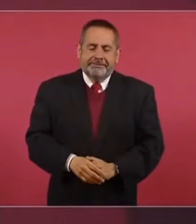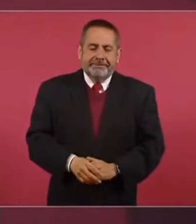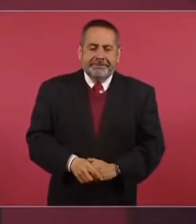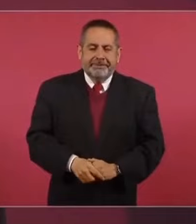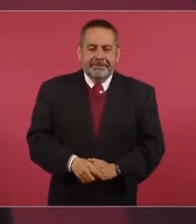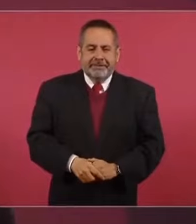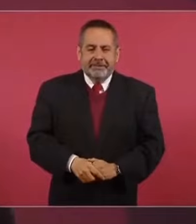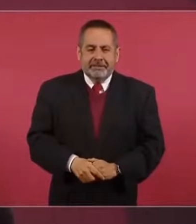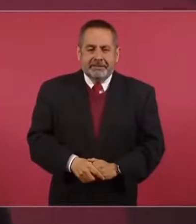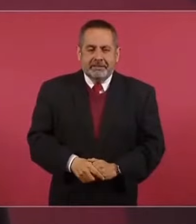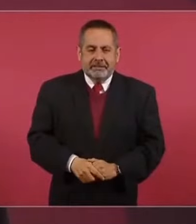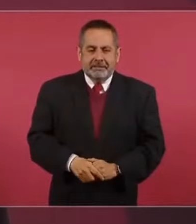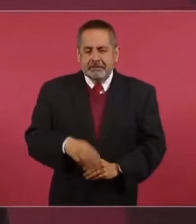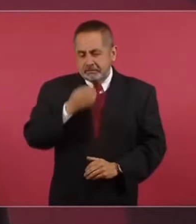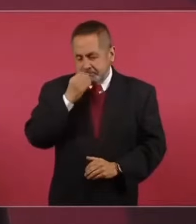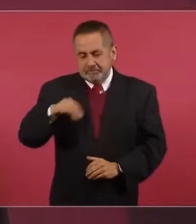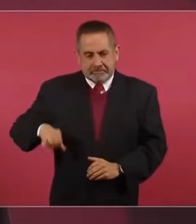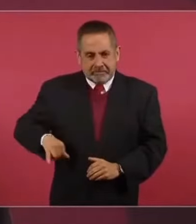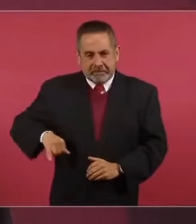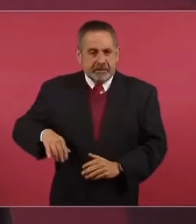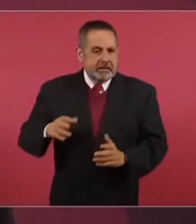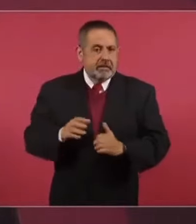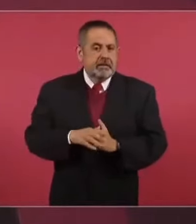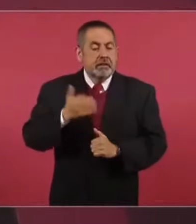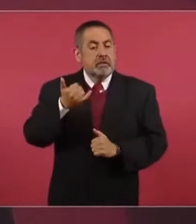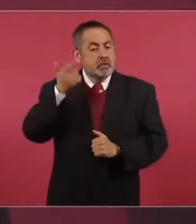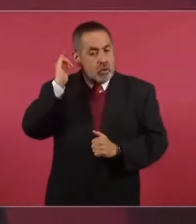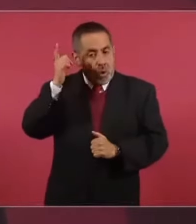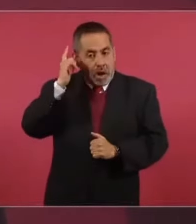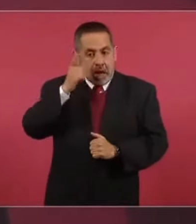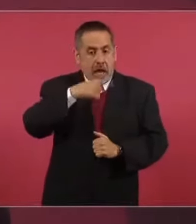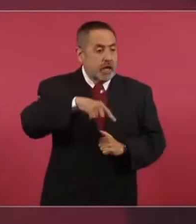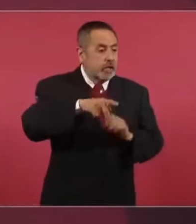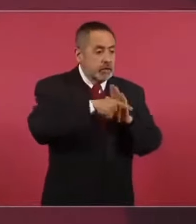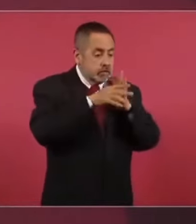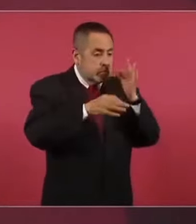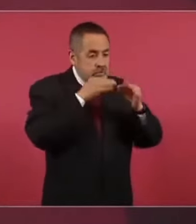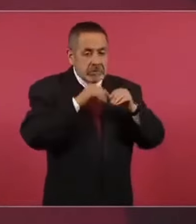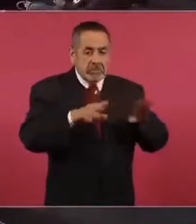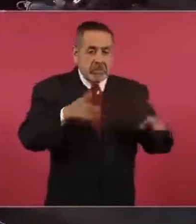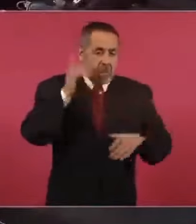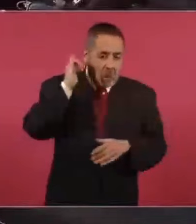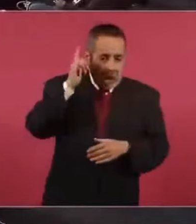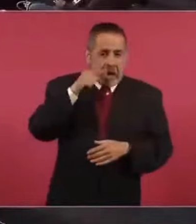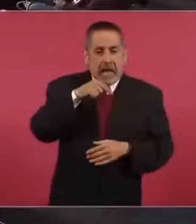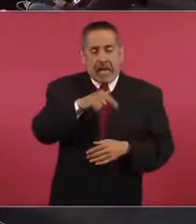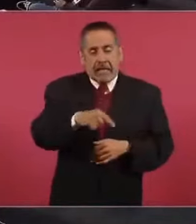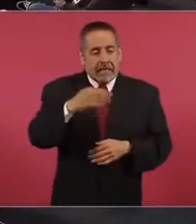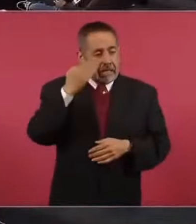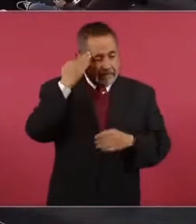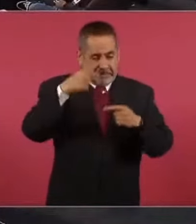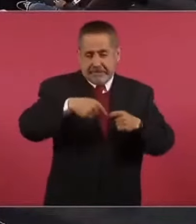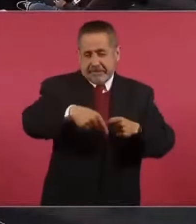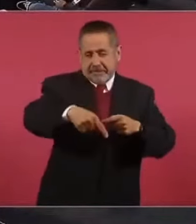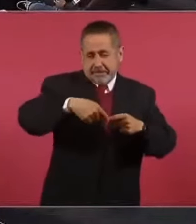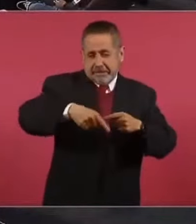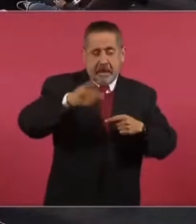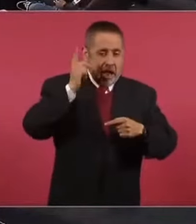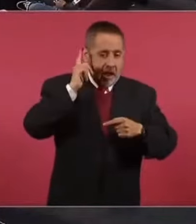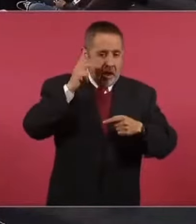Es mucho, muy interesante. Y ojalá y los medios, cuando menos ya en esta campaña,